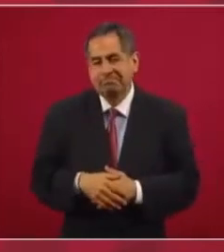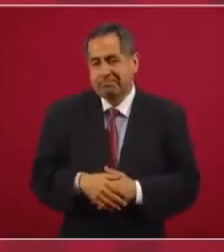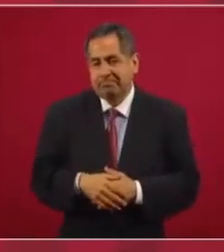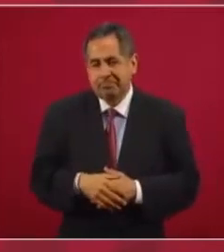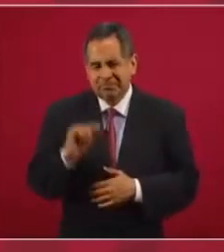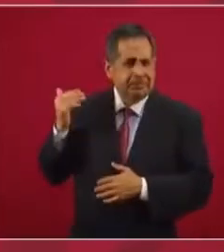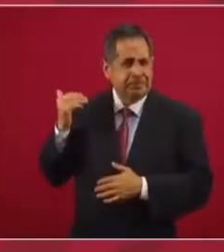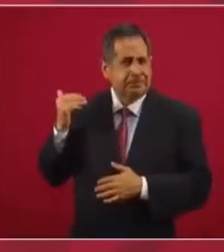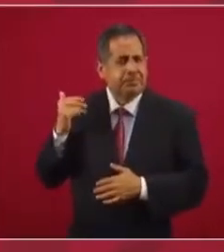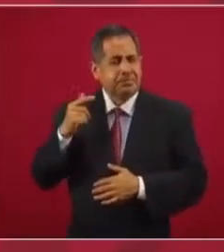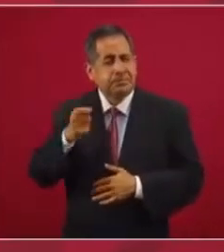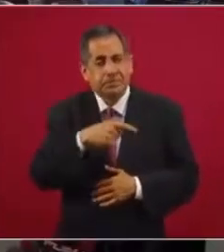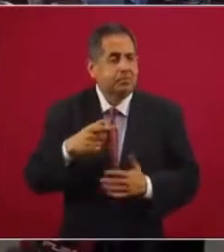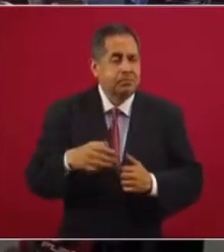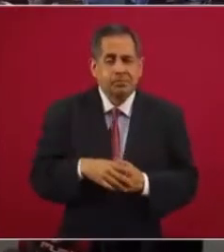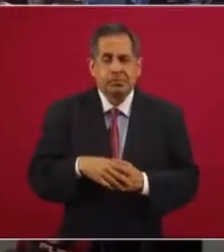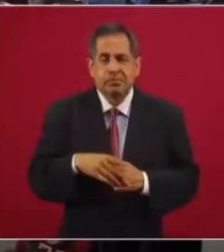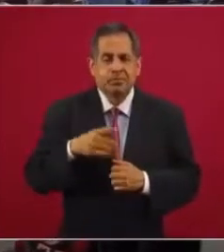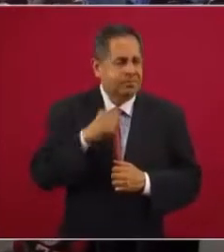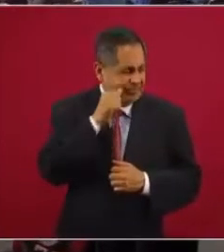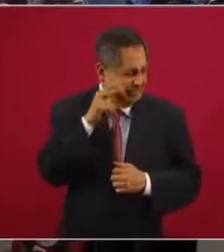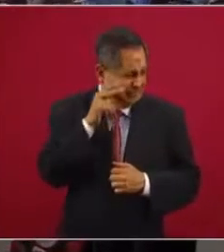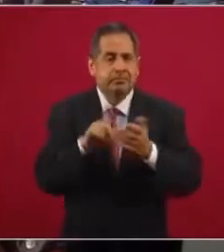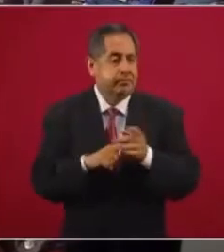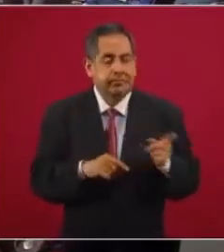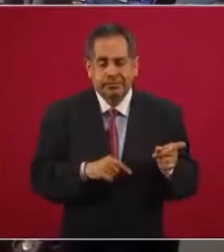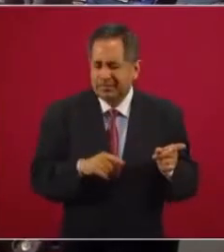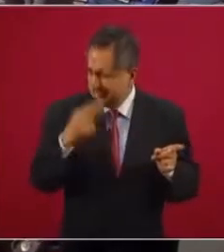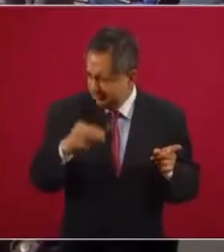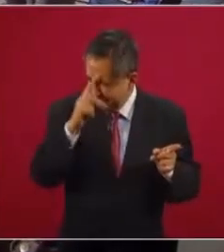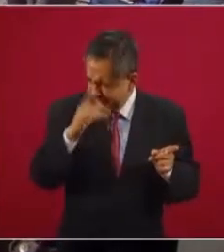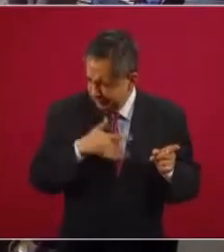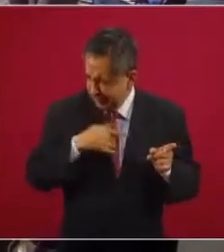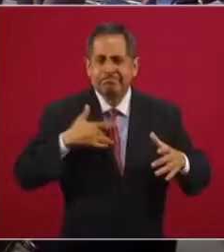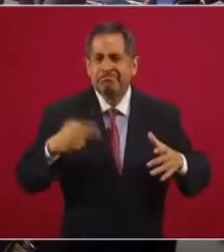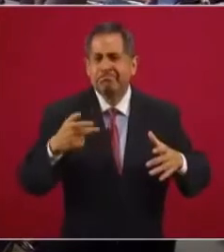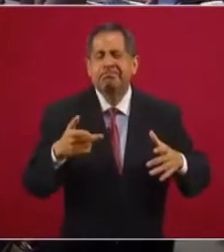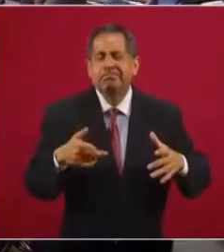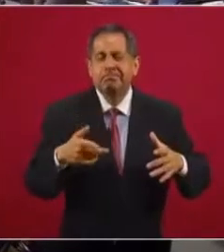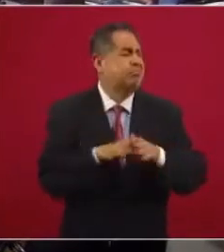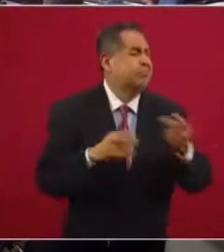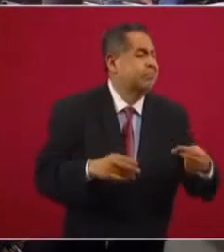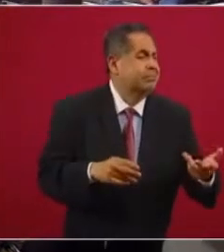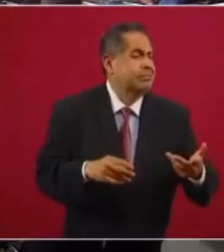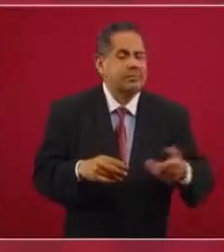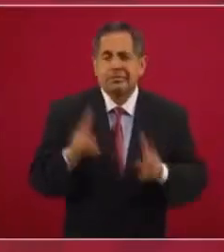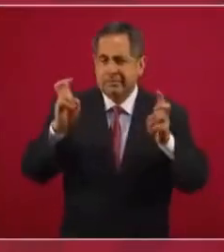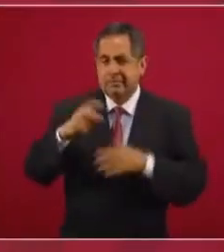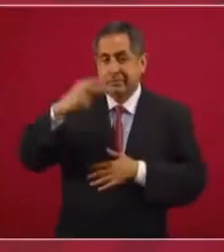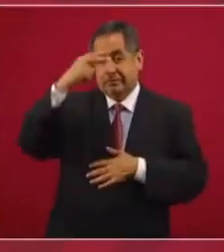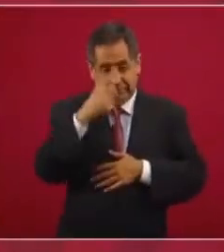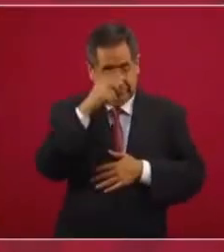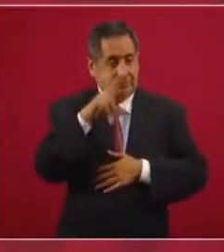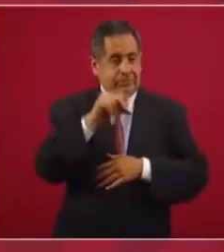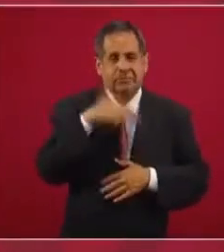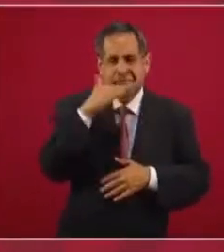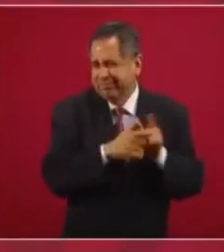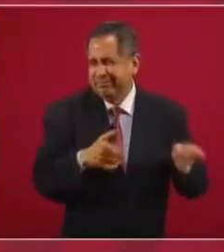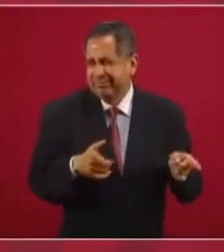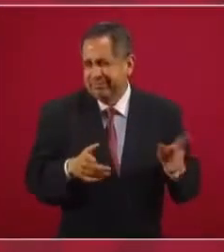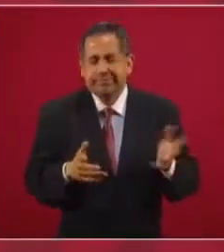Recuerdo que hasta hace poco hablábamos ayer de cómo se llama este organismo, todos mexicanos a favor de la corrupción,